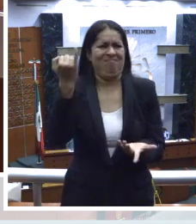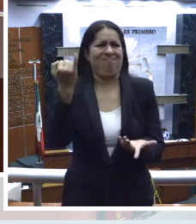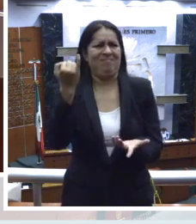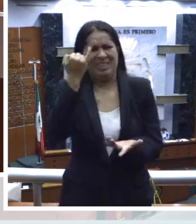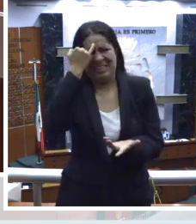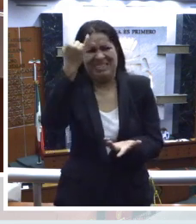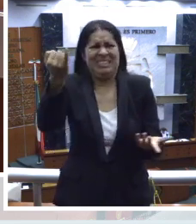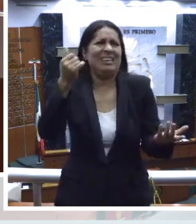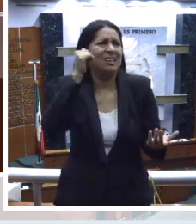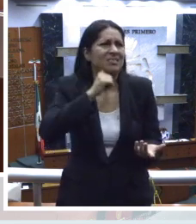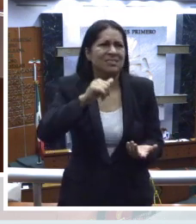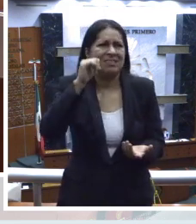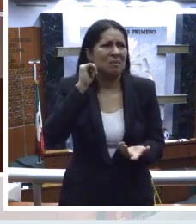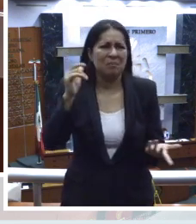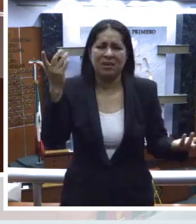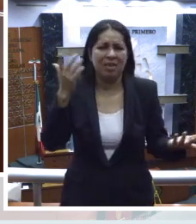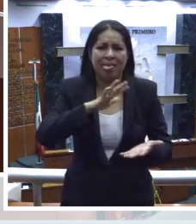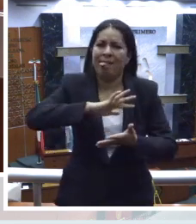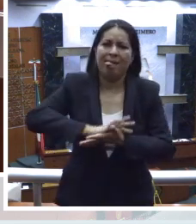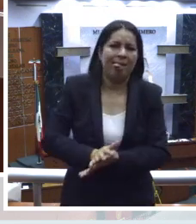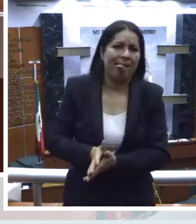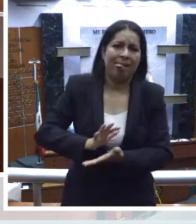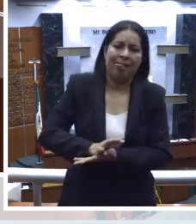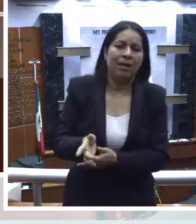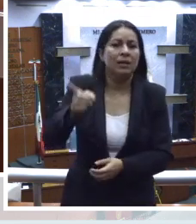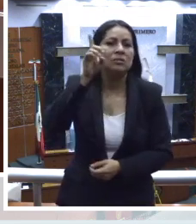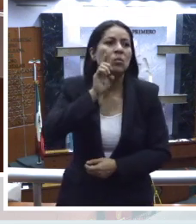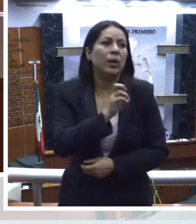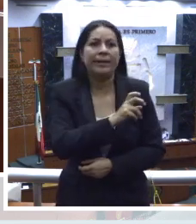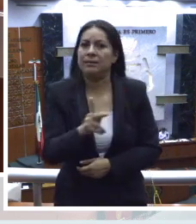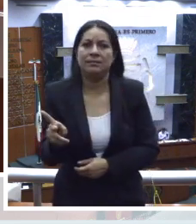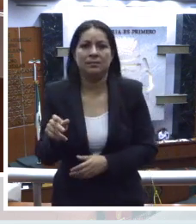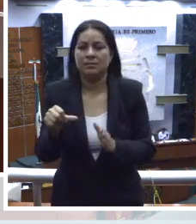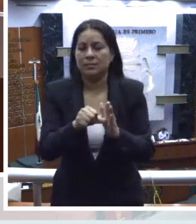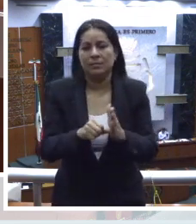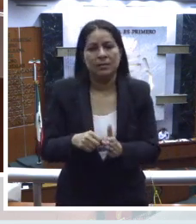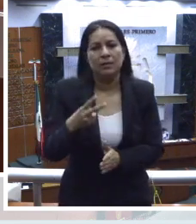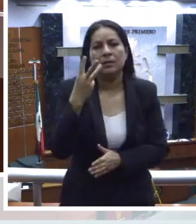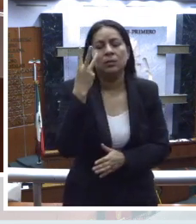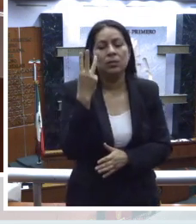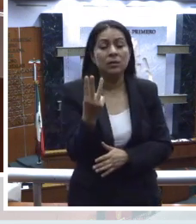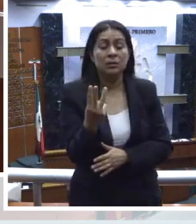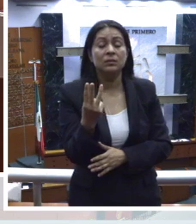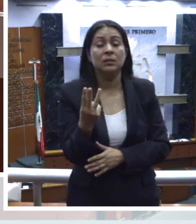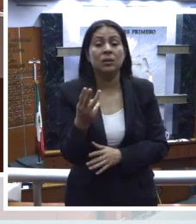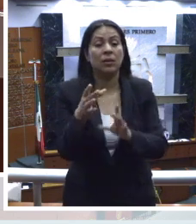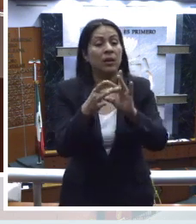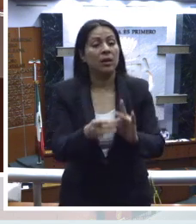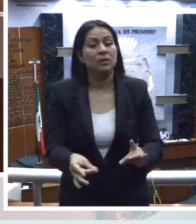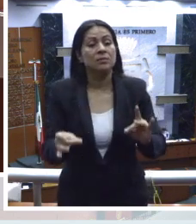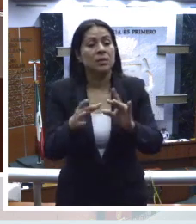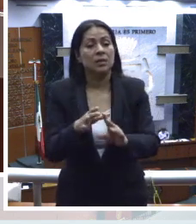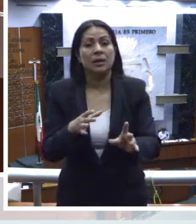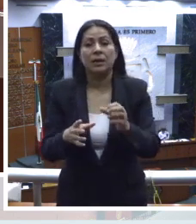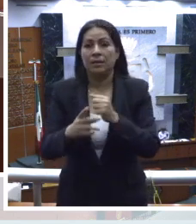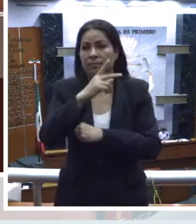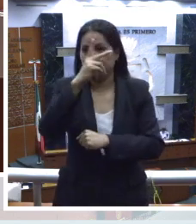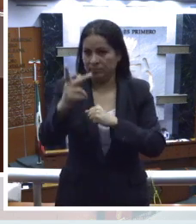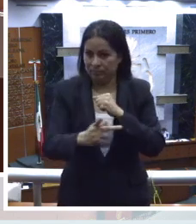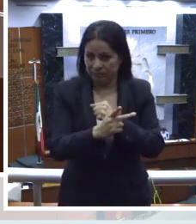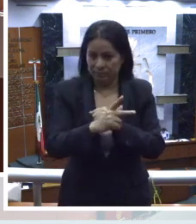estereotipos o ideas que discriminan a las mujeres. En el artículo tercero señala que los estados,